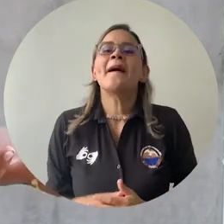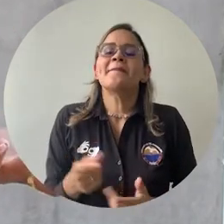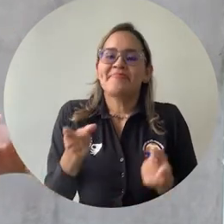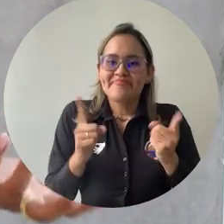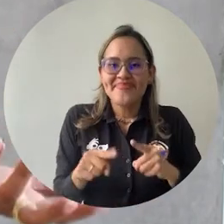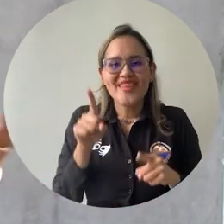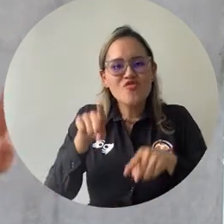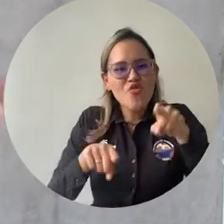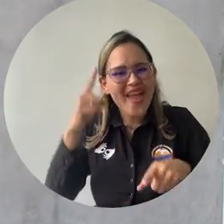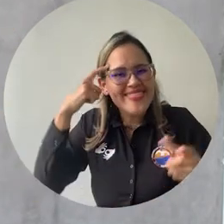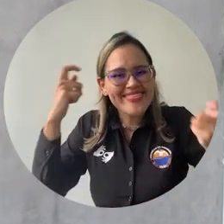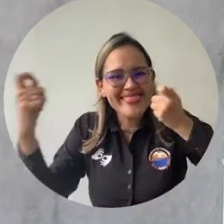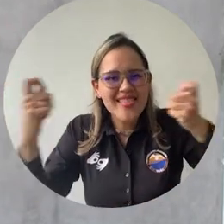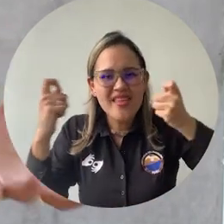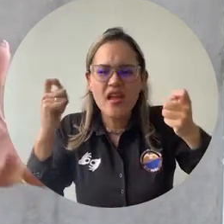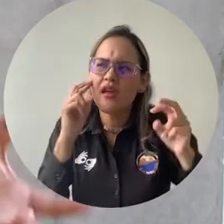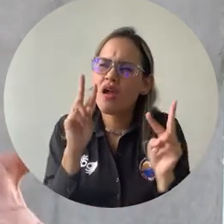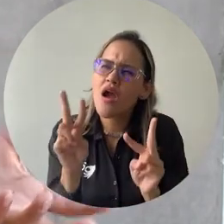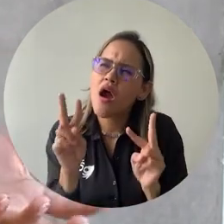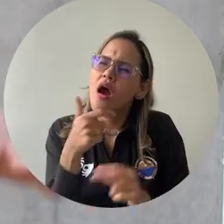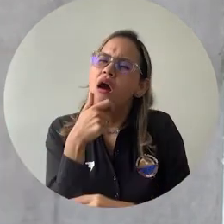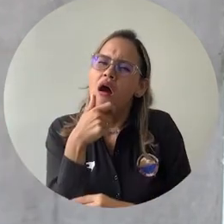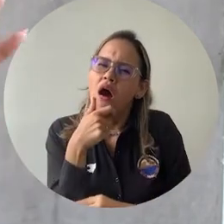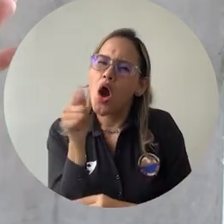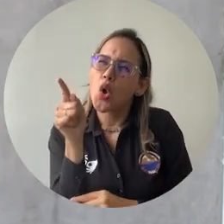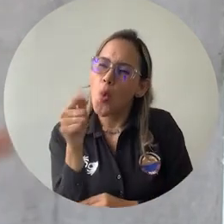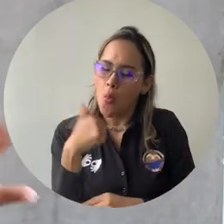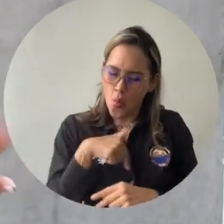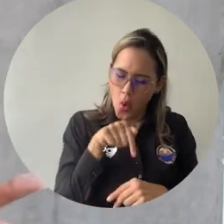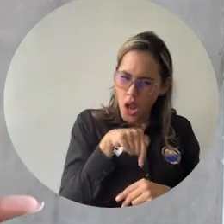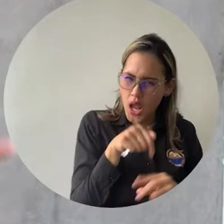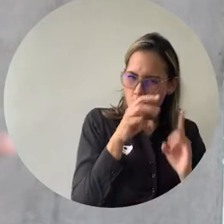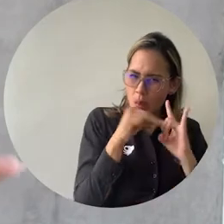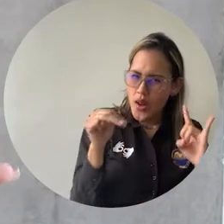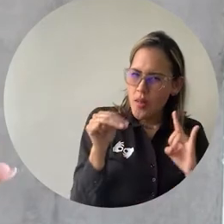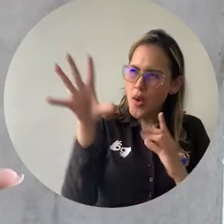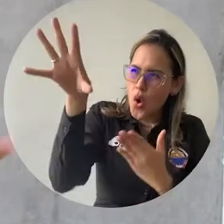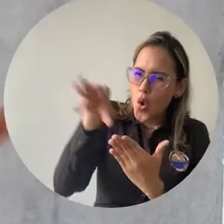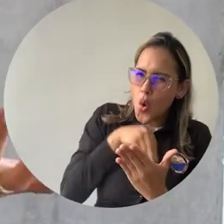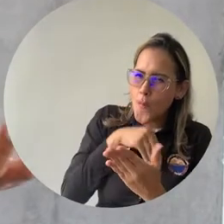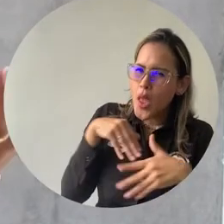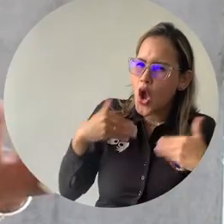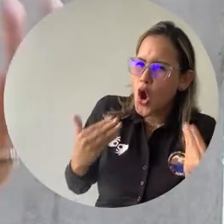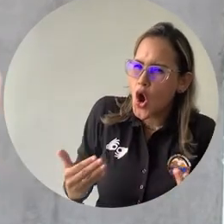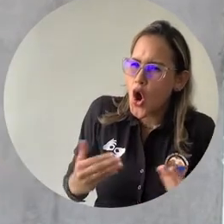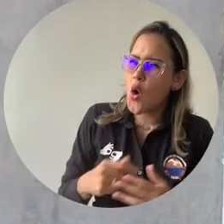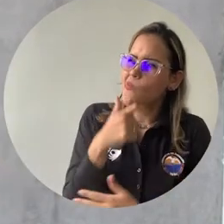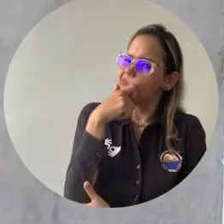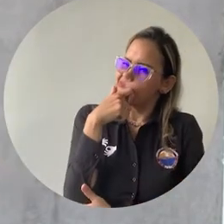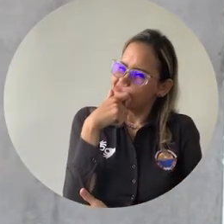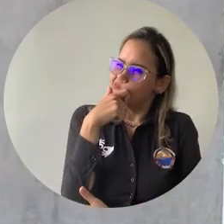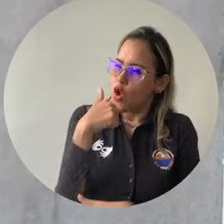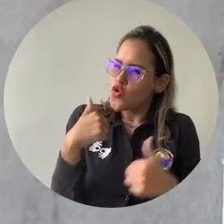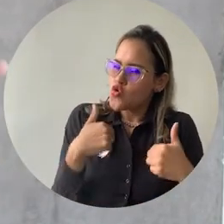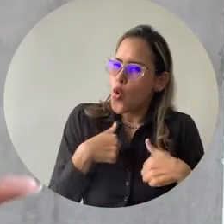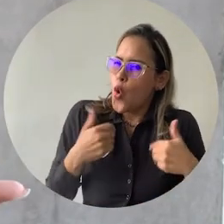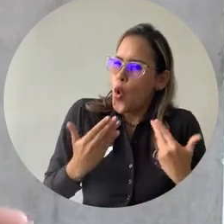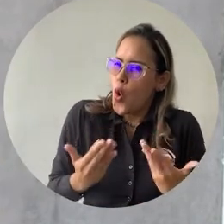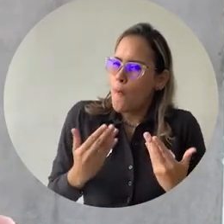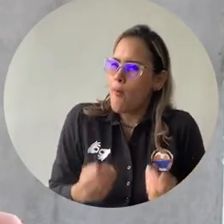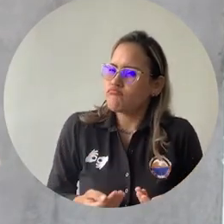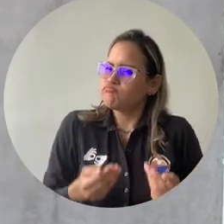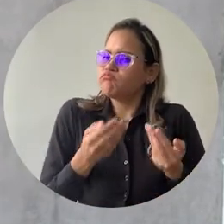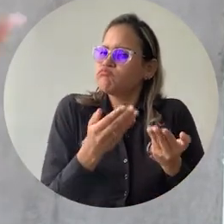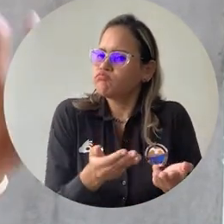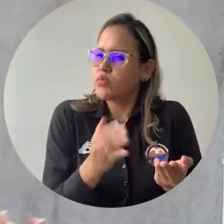ellos crearon allá y pensamos como universidades y juntamos fuerzas y pensamos, ok, yo como universidad, ¿qué puedo